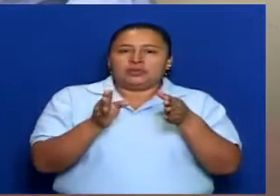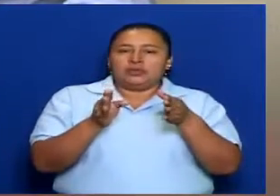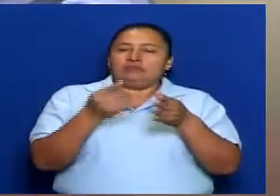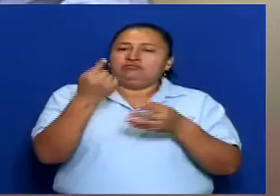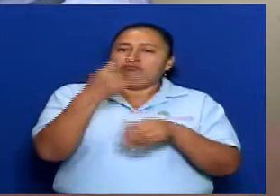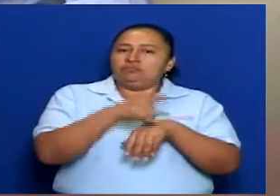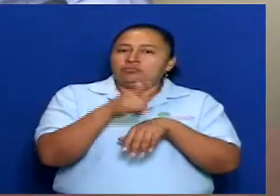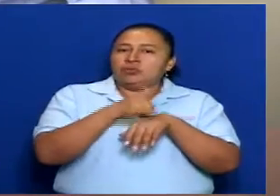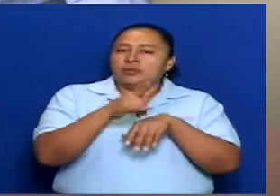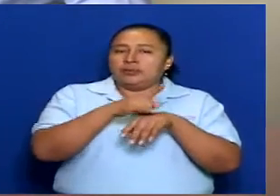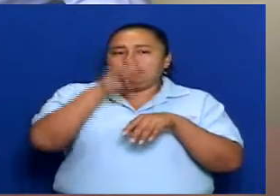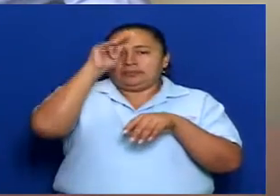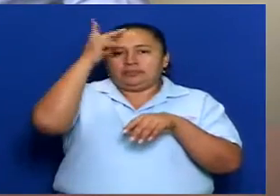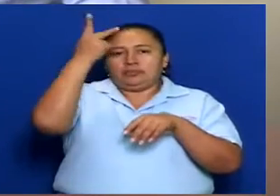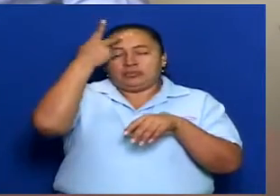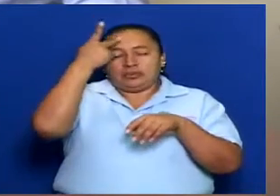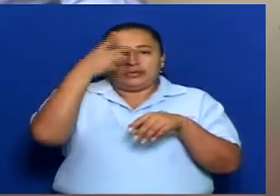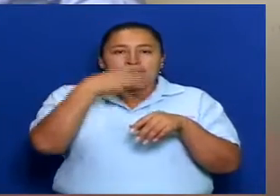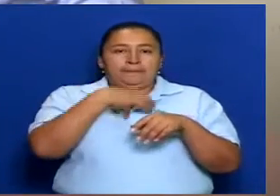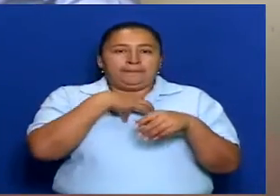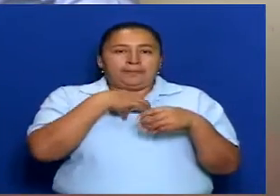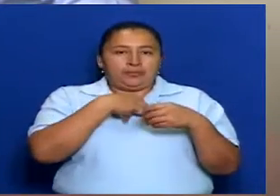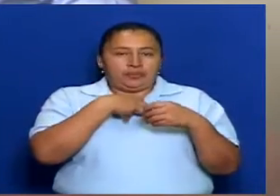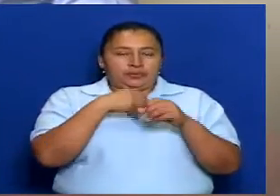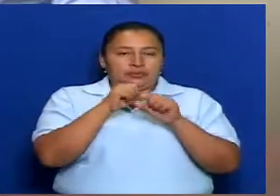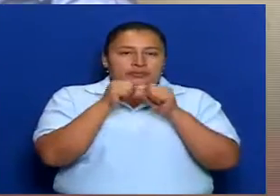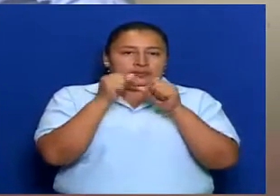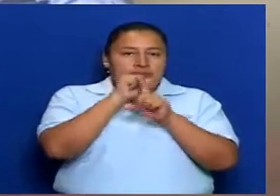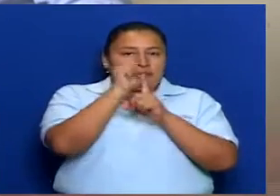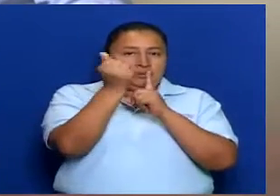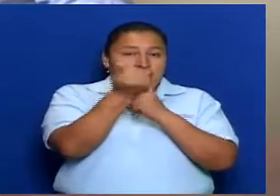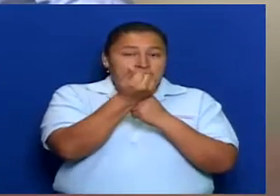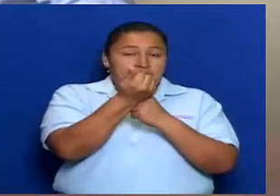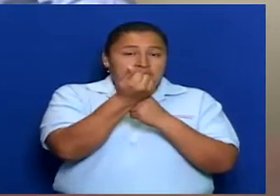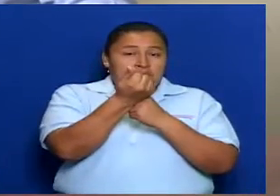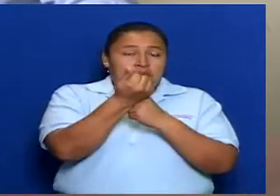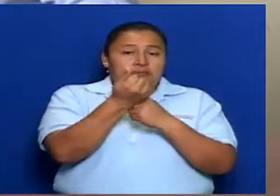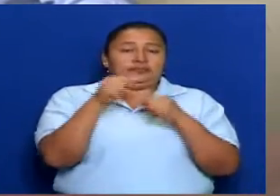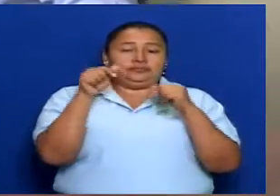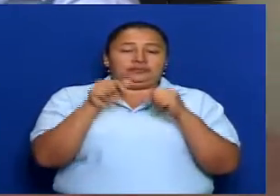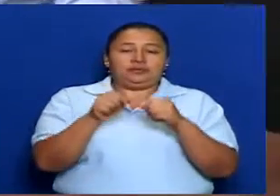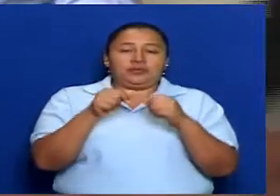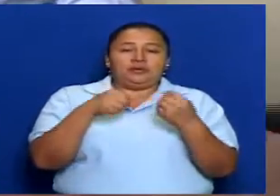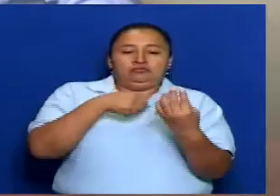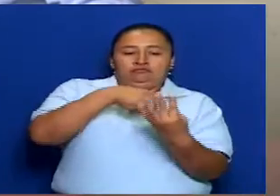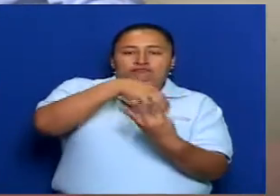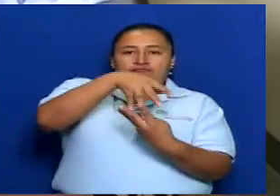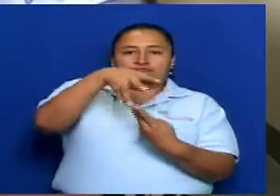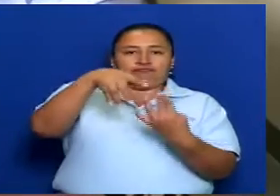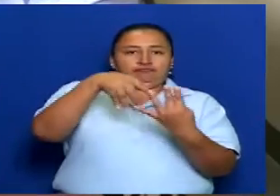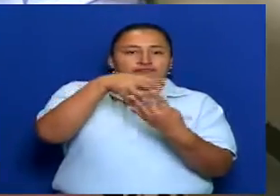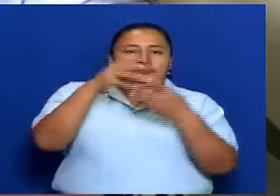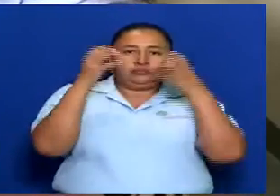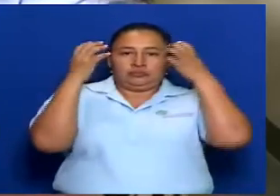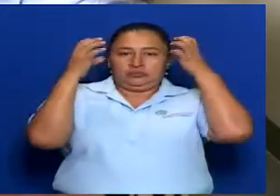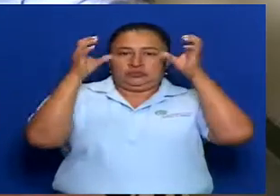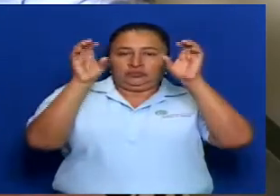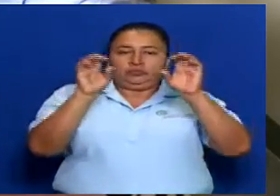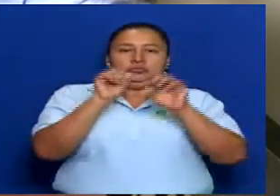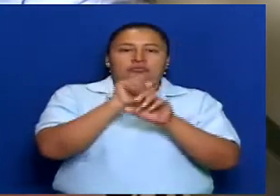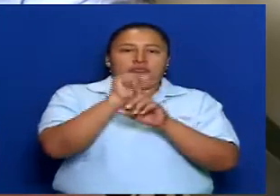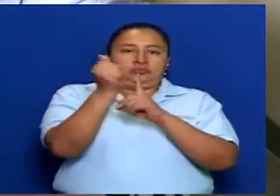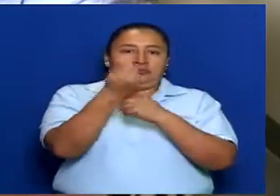política institucional, de una política de la interculturalidad del poder